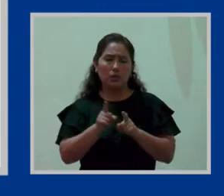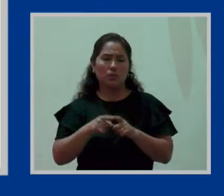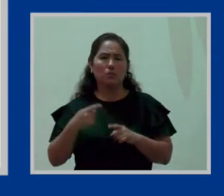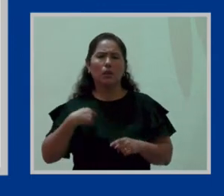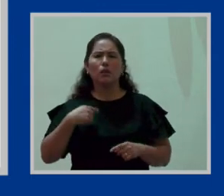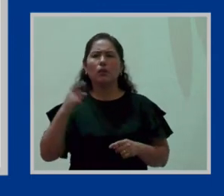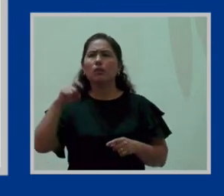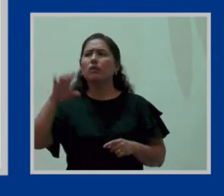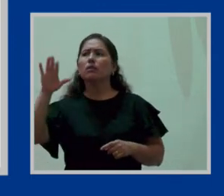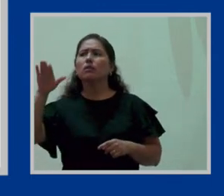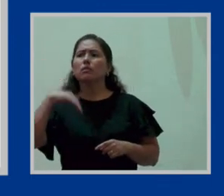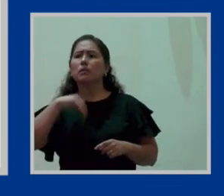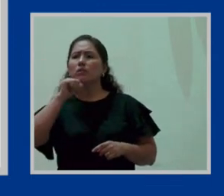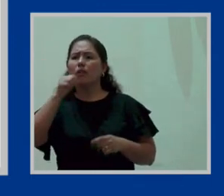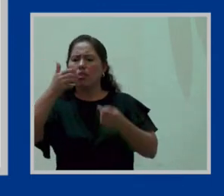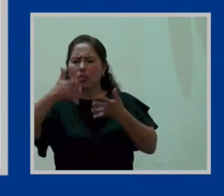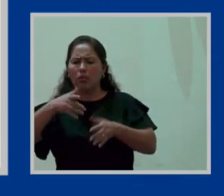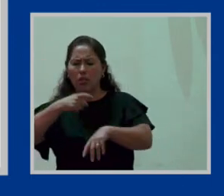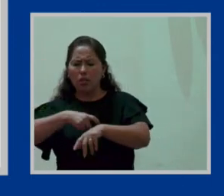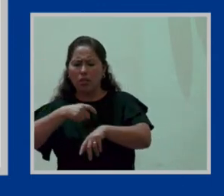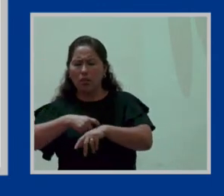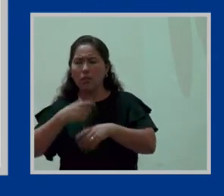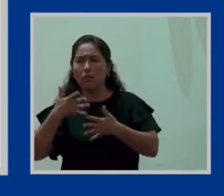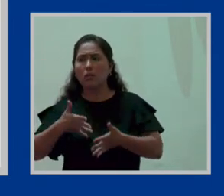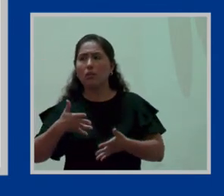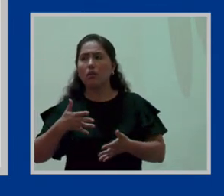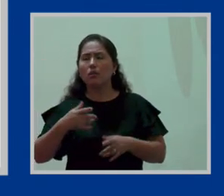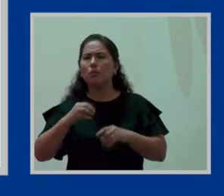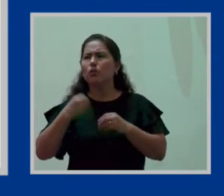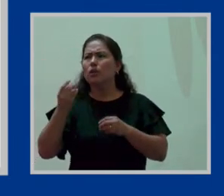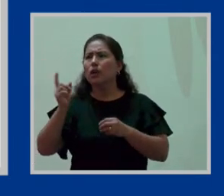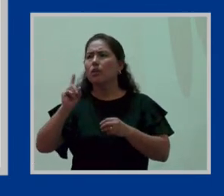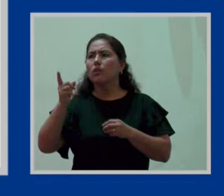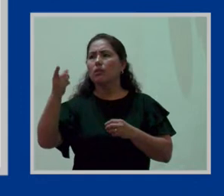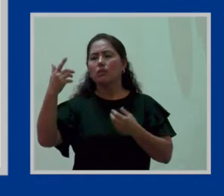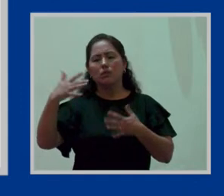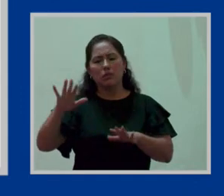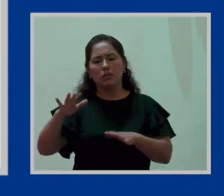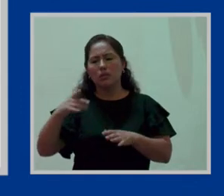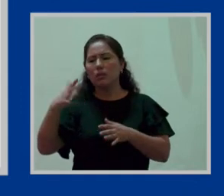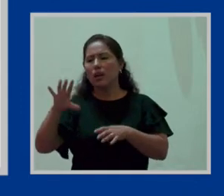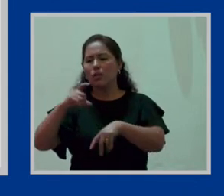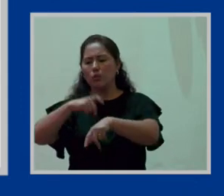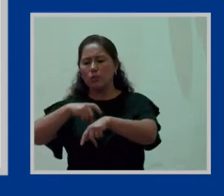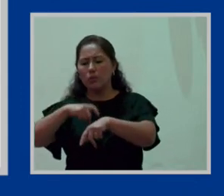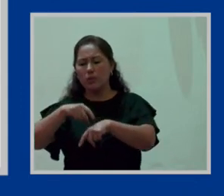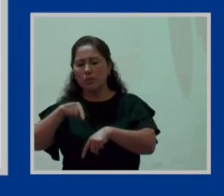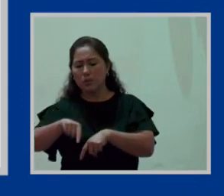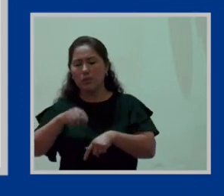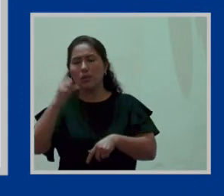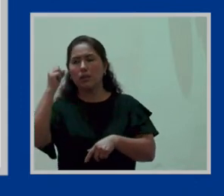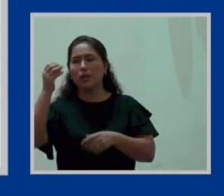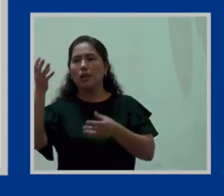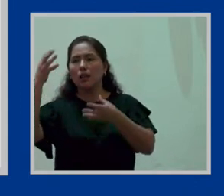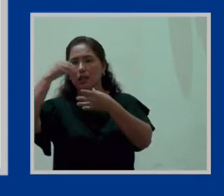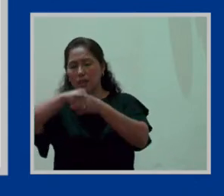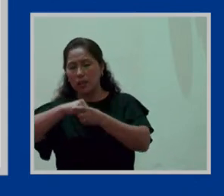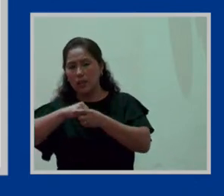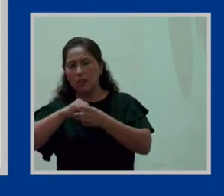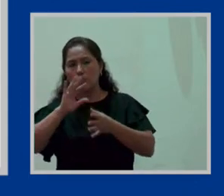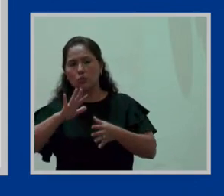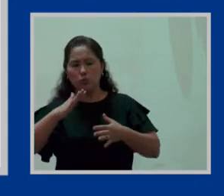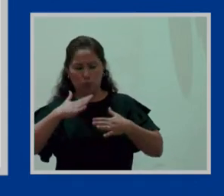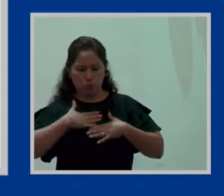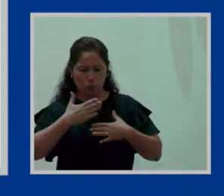derecho a los que sobran no pero ¿por qué no? porque este derecho está en función a su